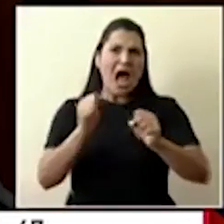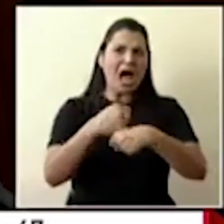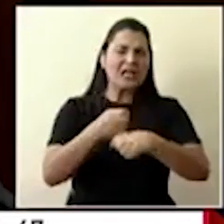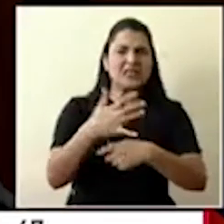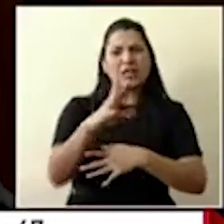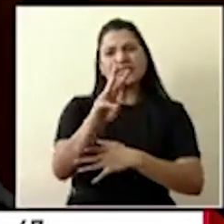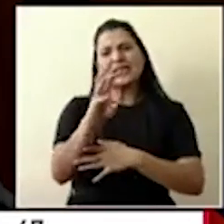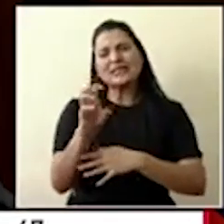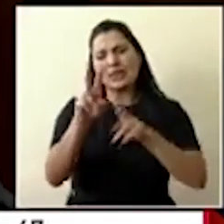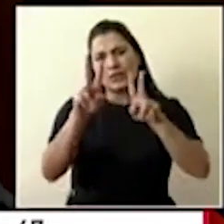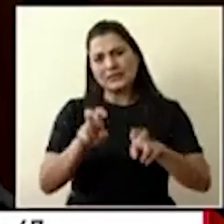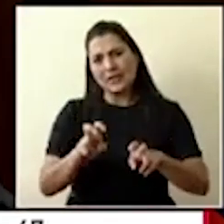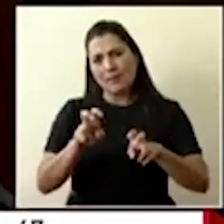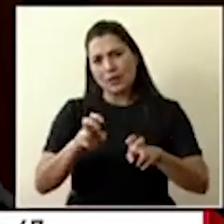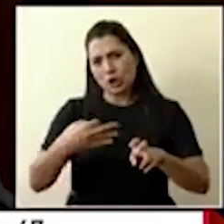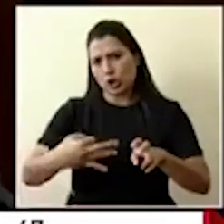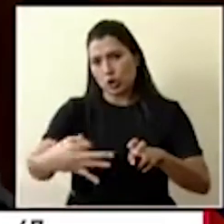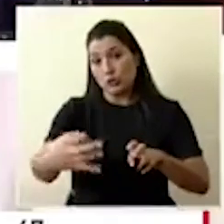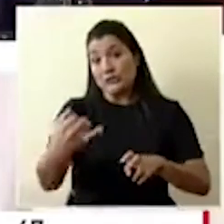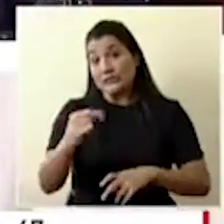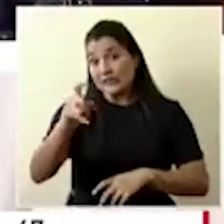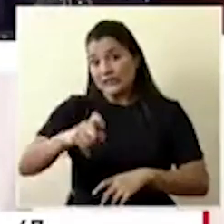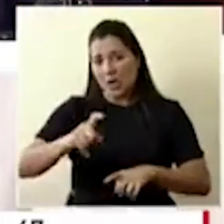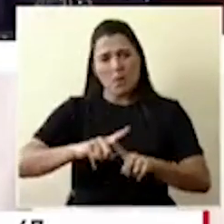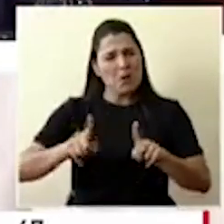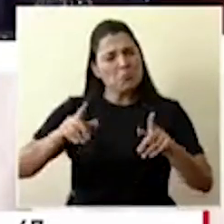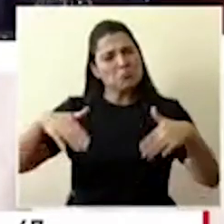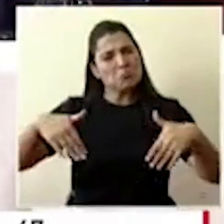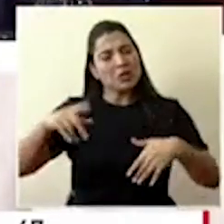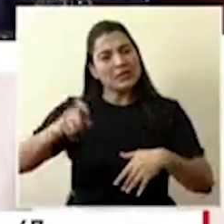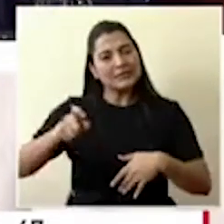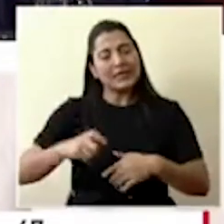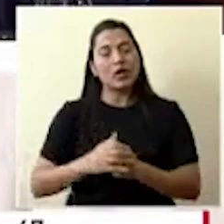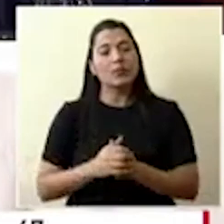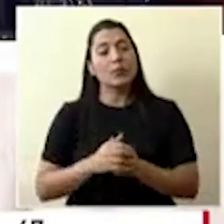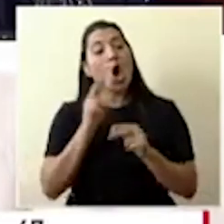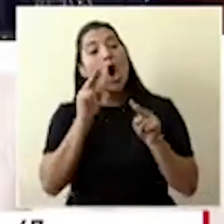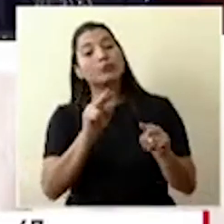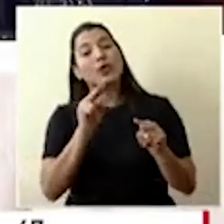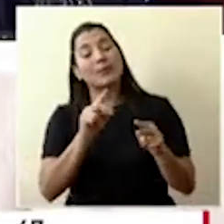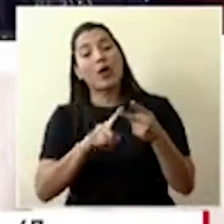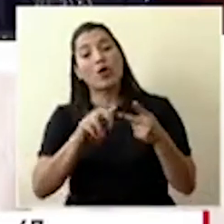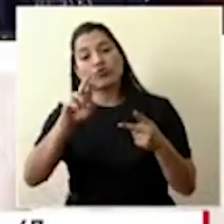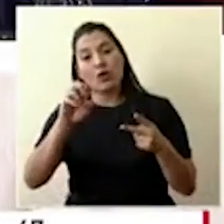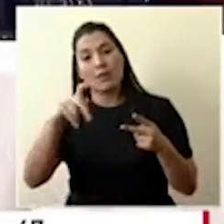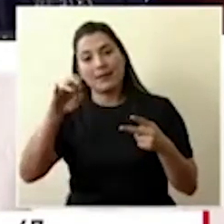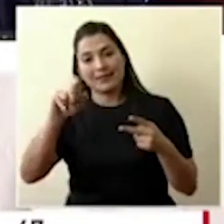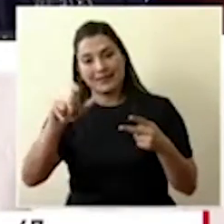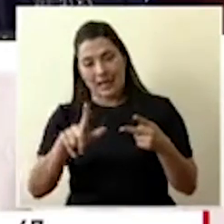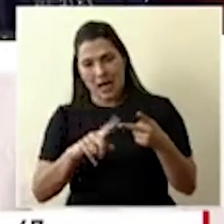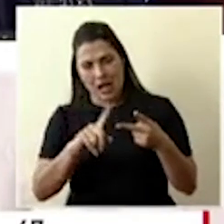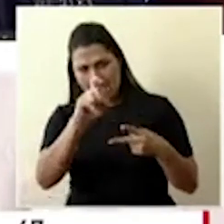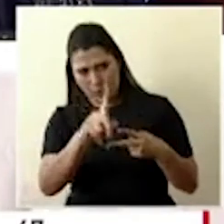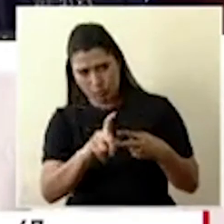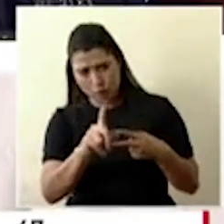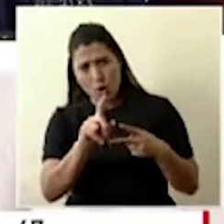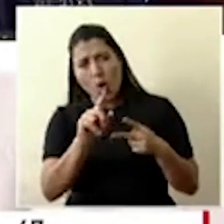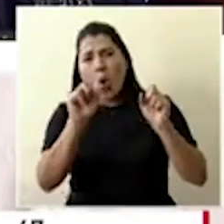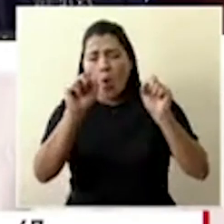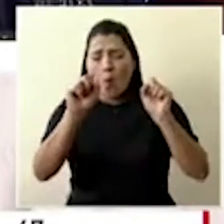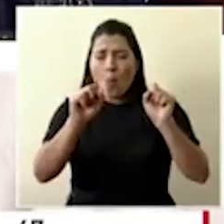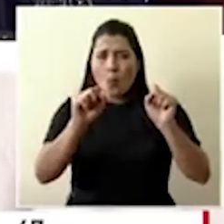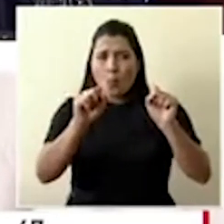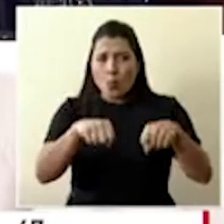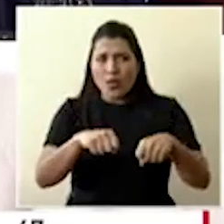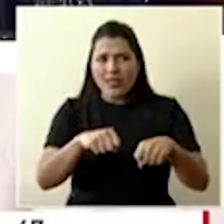pruebas por día si fuera necesario. El observador y Repretel nos repreguntan que si pueden consultar el detalle sobre